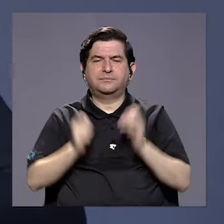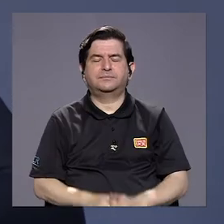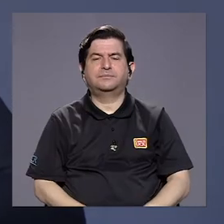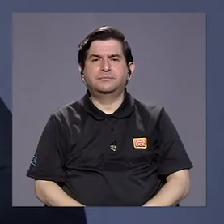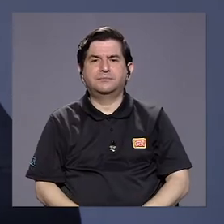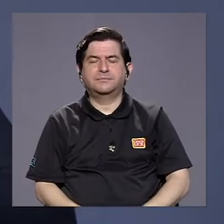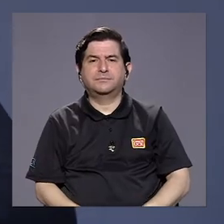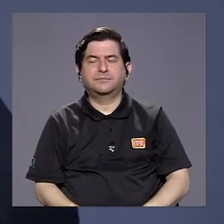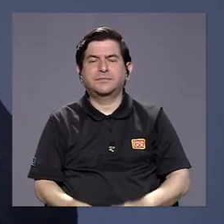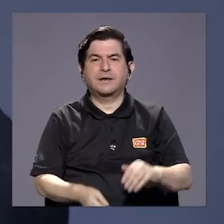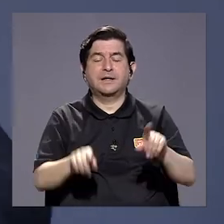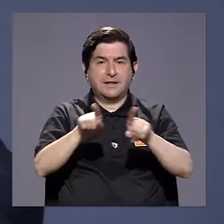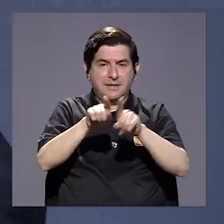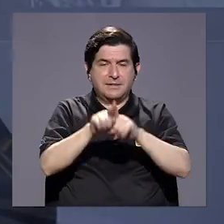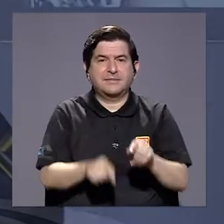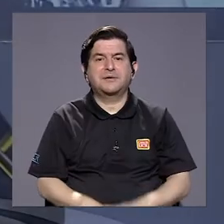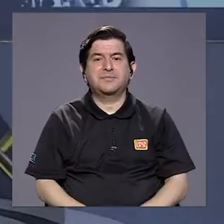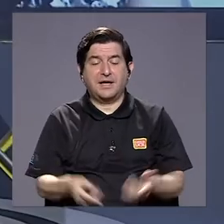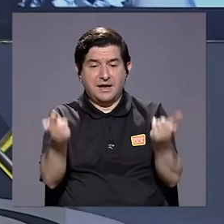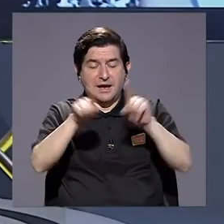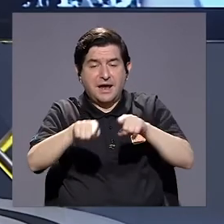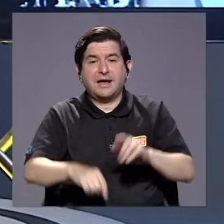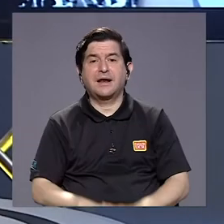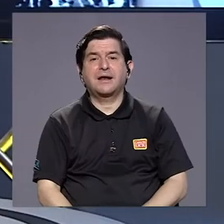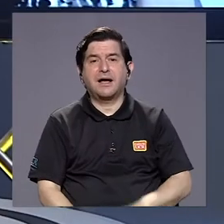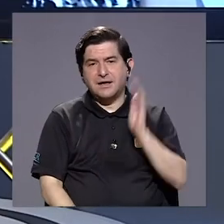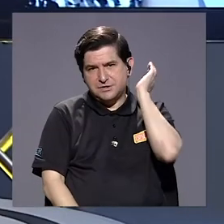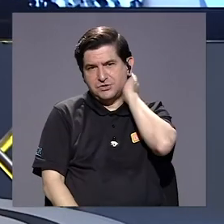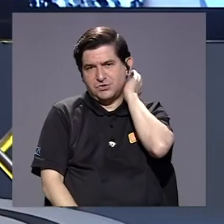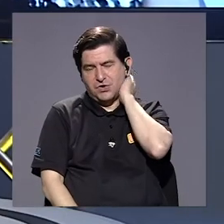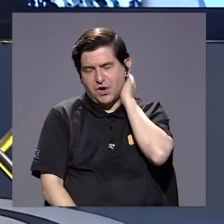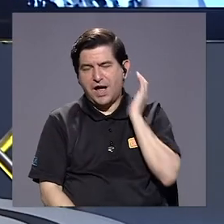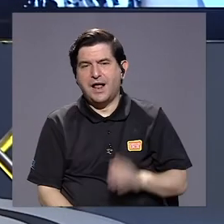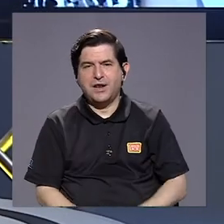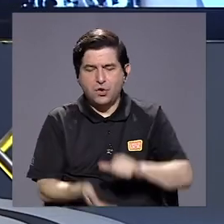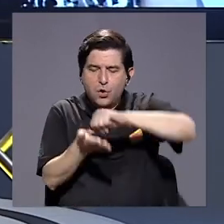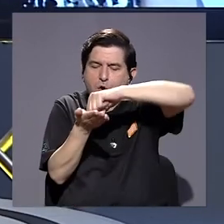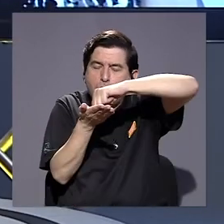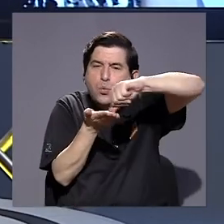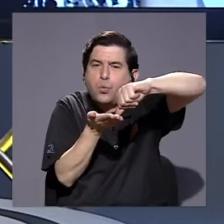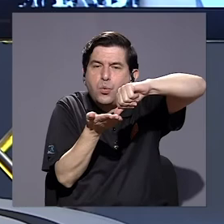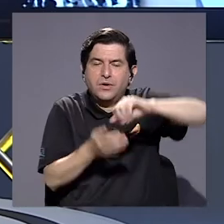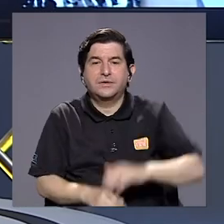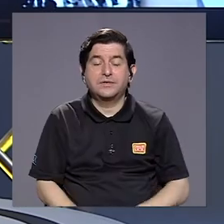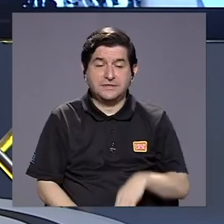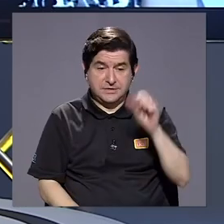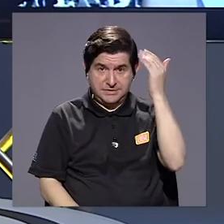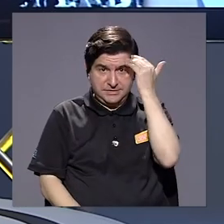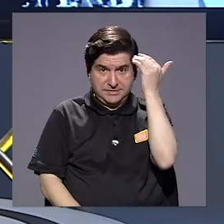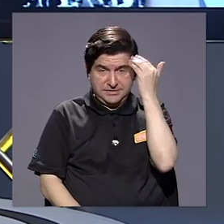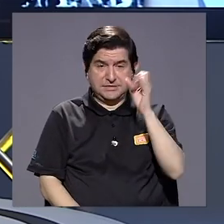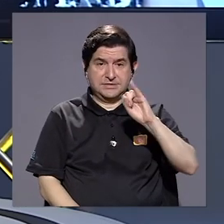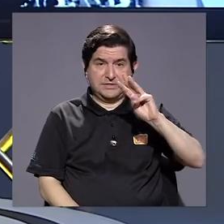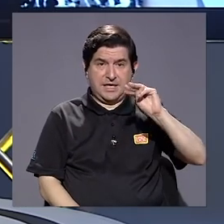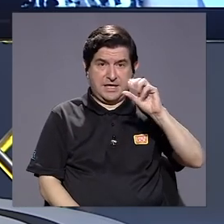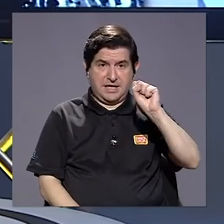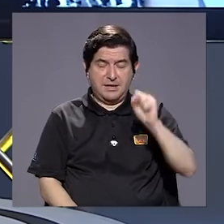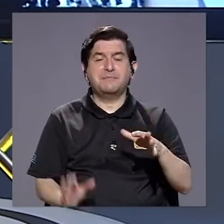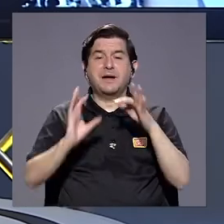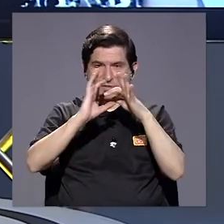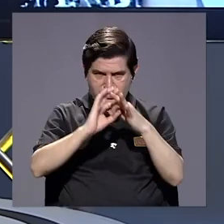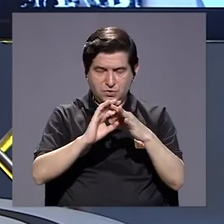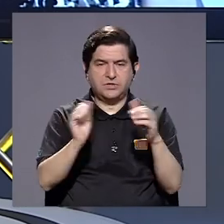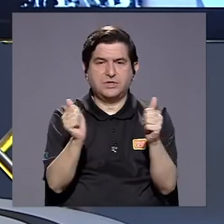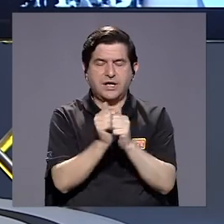alcohol en gel, en fin? Sí, sé que ha habido un acompañamiento por parte del IMAS en coordinación